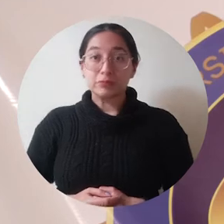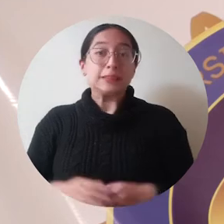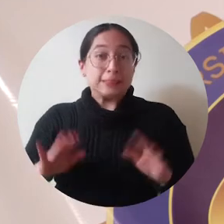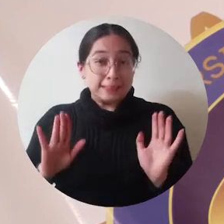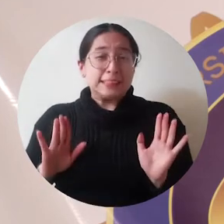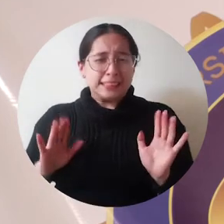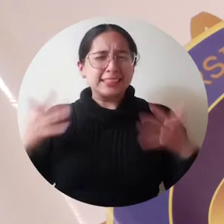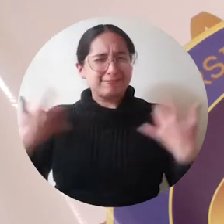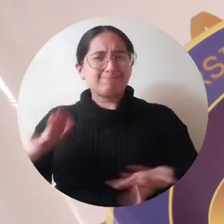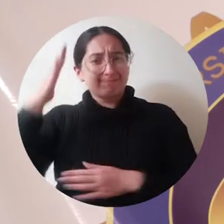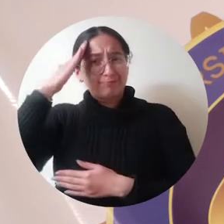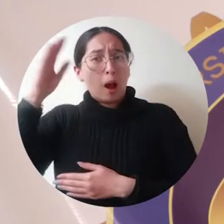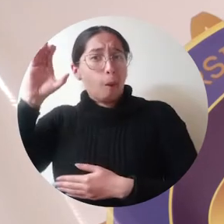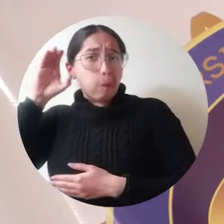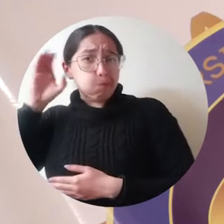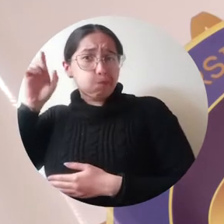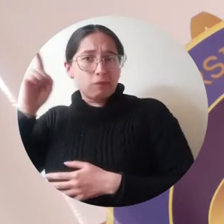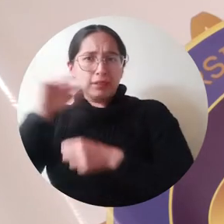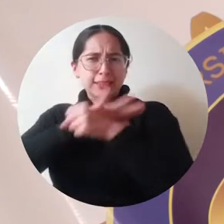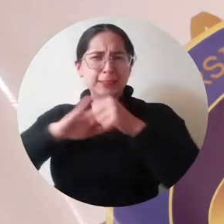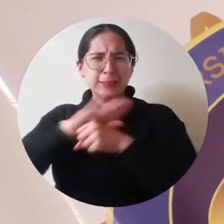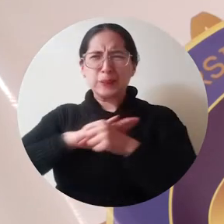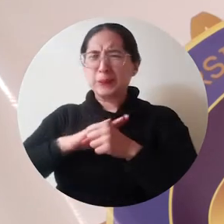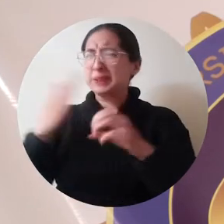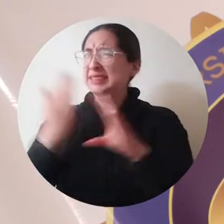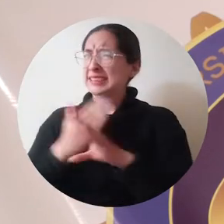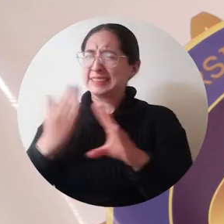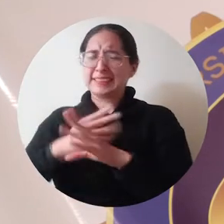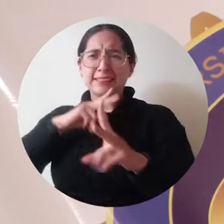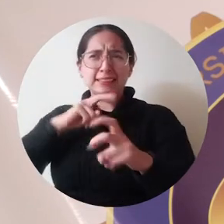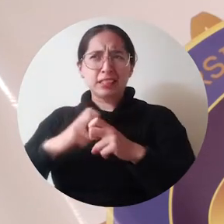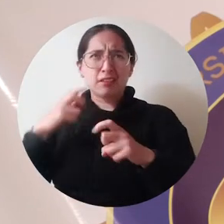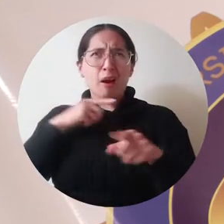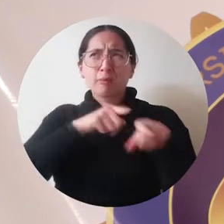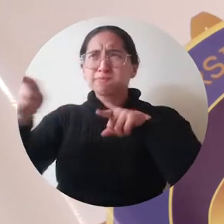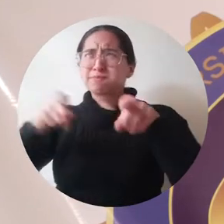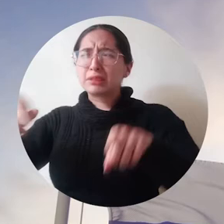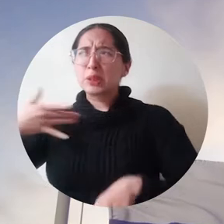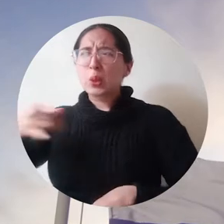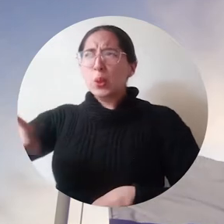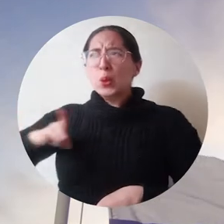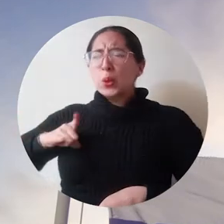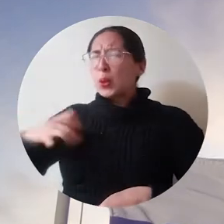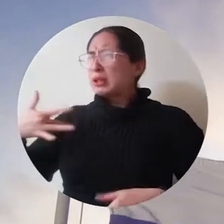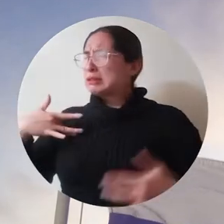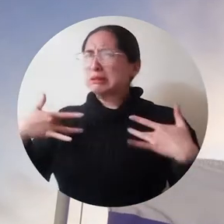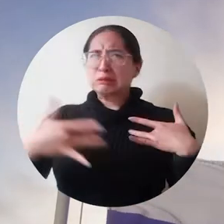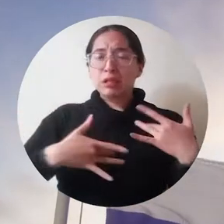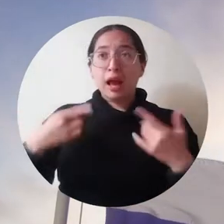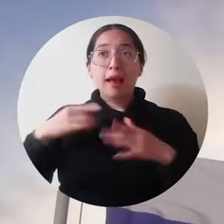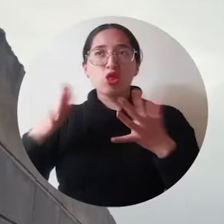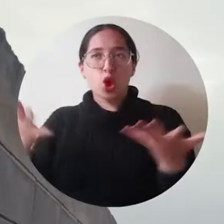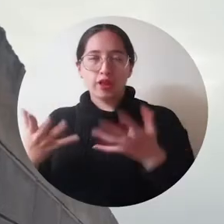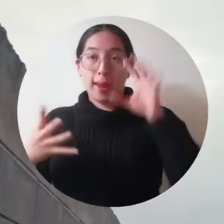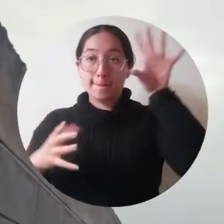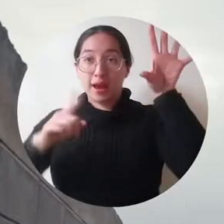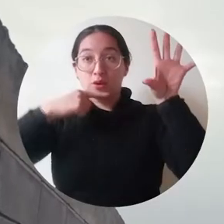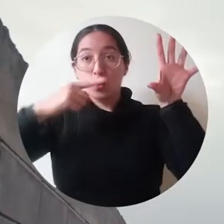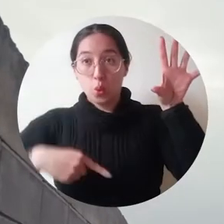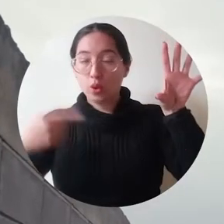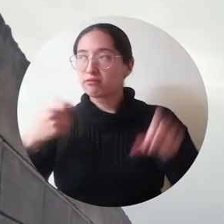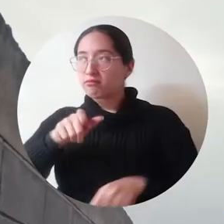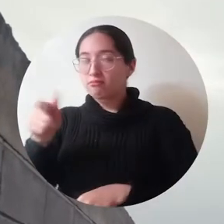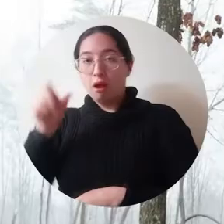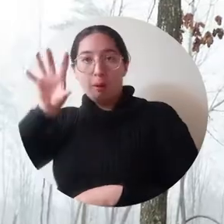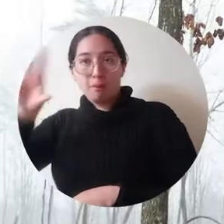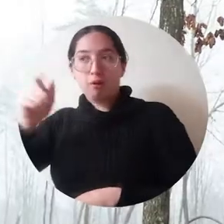Bueno, es una crisis muy compleja que ha tocado muchos sentimientos por parte de Rusia, por parte de los ucranianos. La